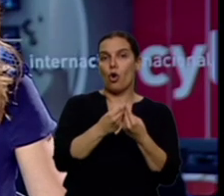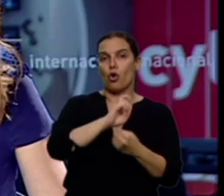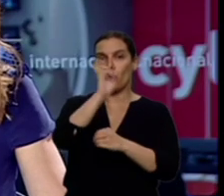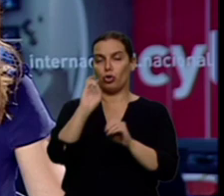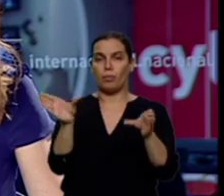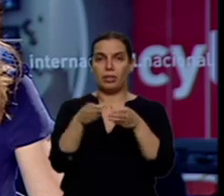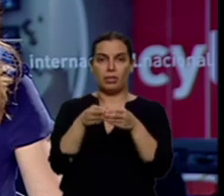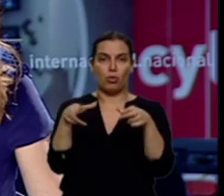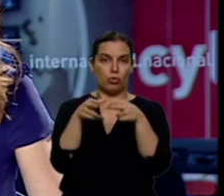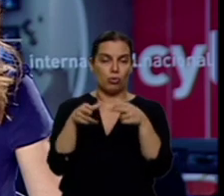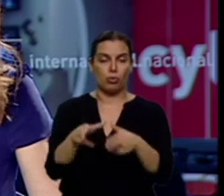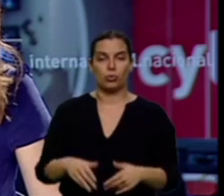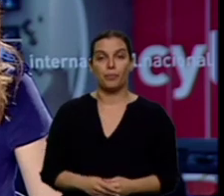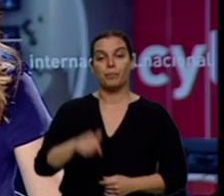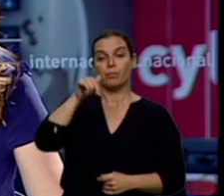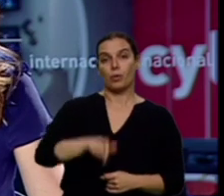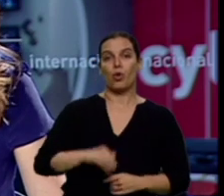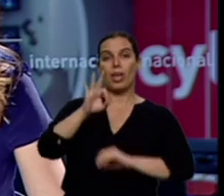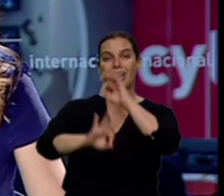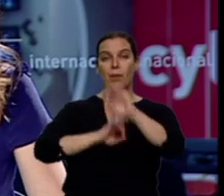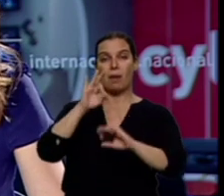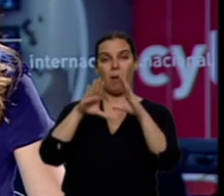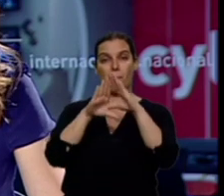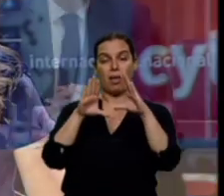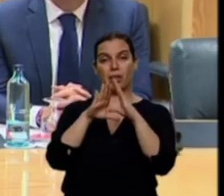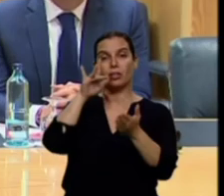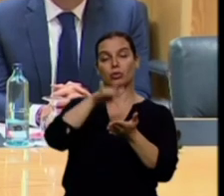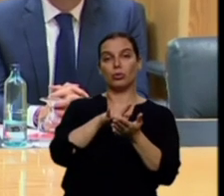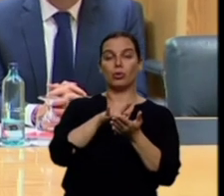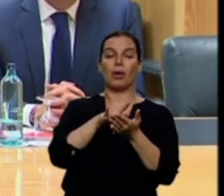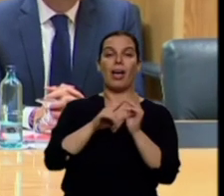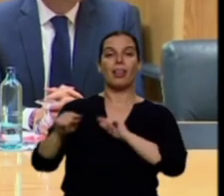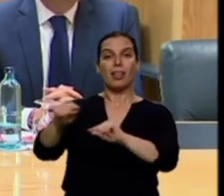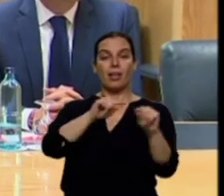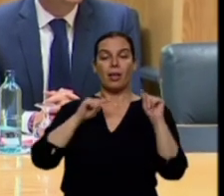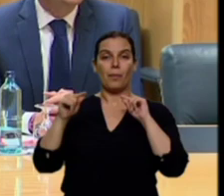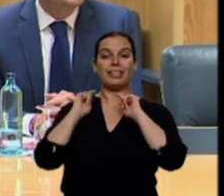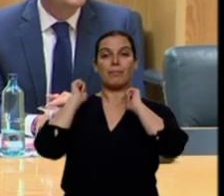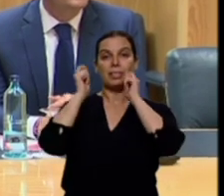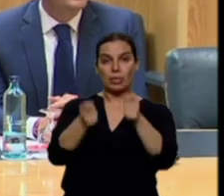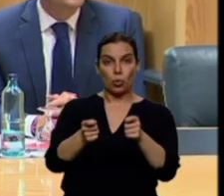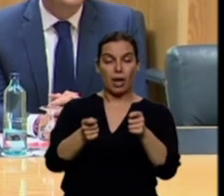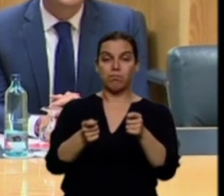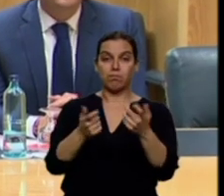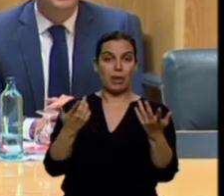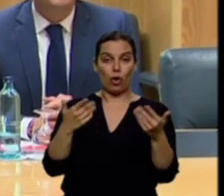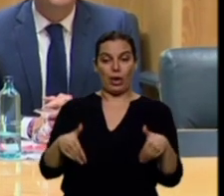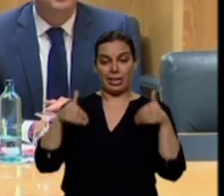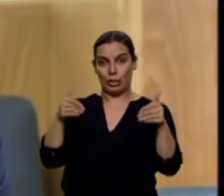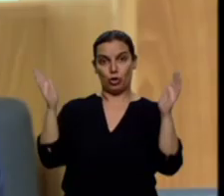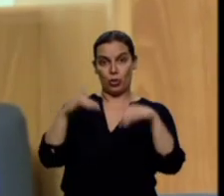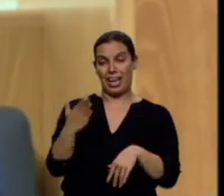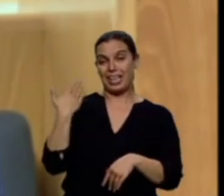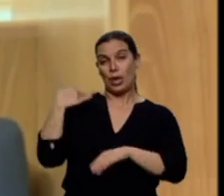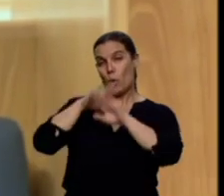Madrid va a celebrar un pleno de investidura y de trámite sin candidato. El último intento, la reunión a tres de ayer entre el Partido